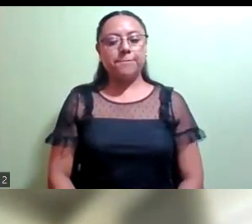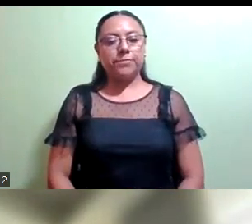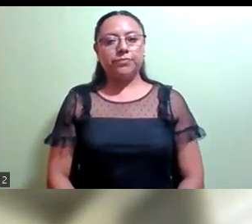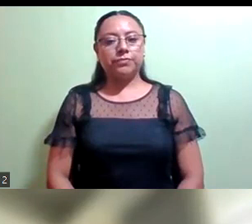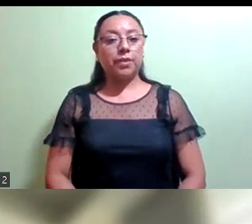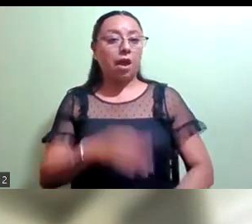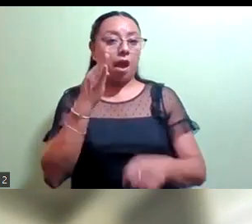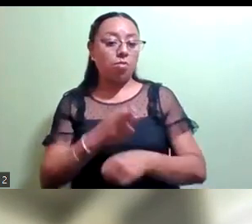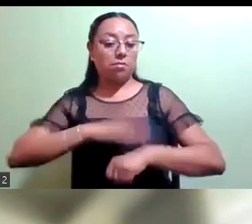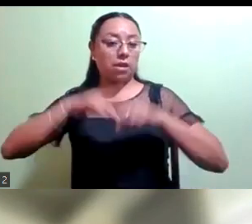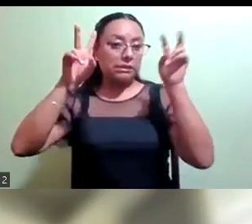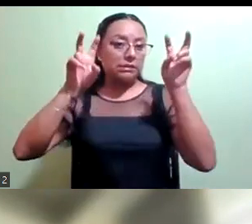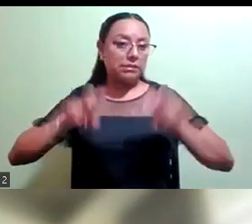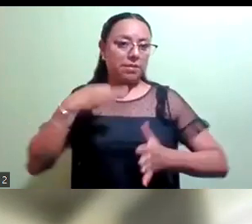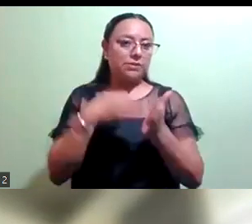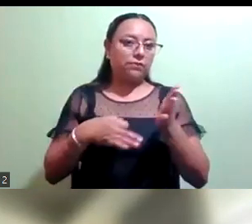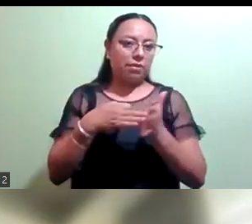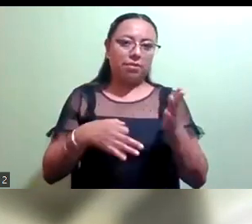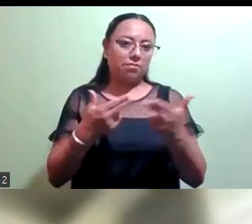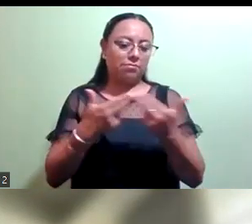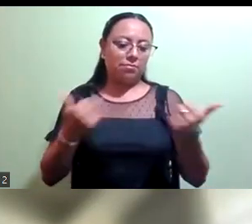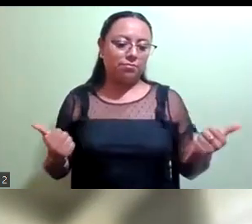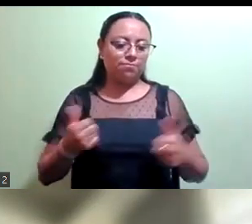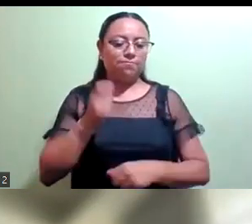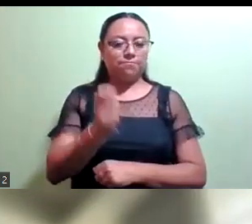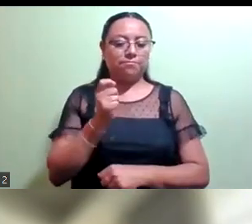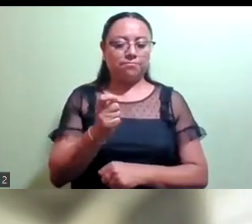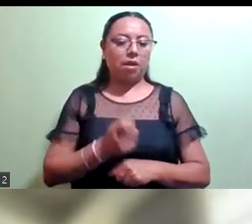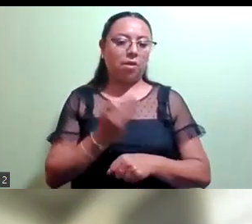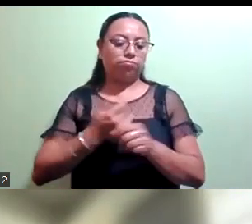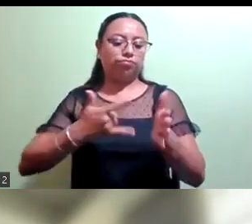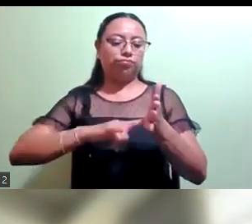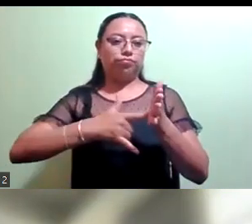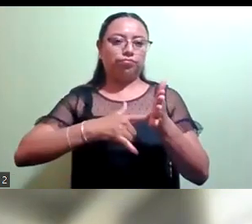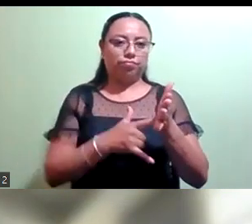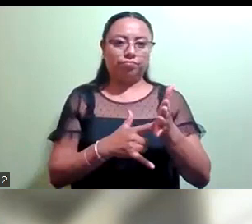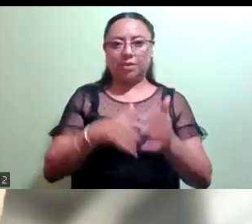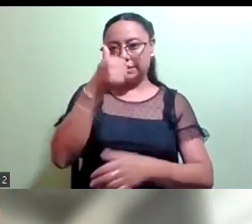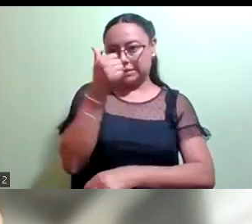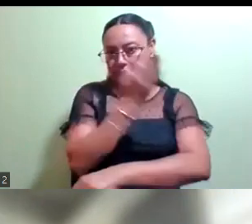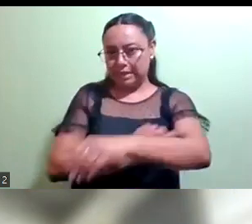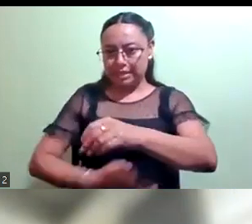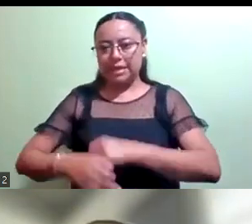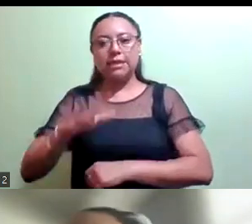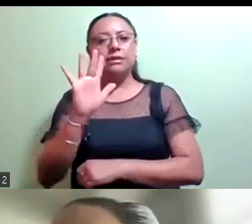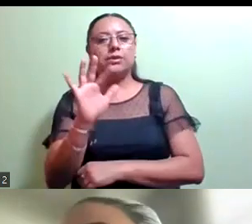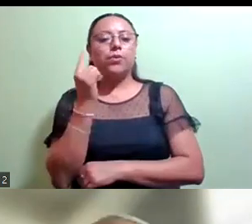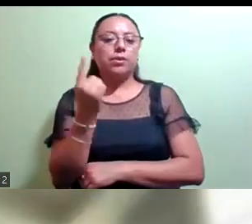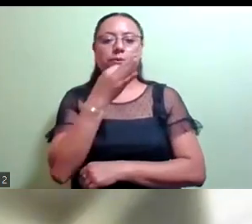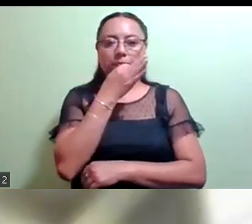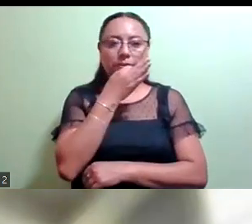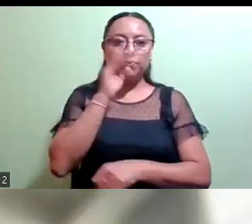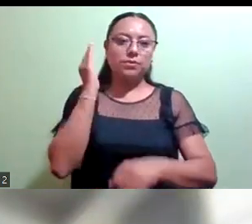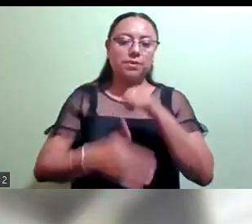No existiendo más temas pendientes a tratar y siendo las 18 horas con 51 minutos, se da por